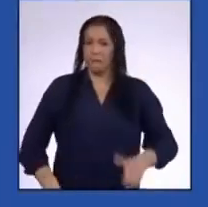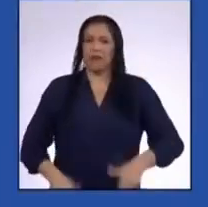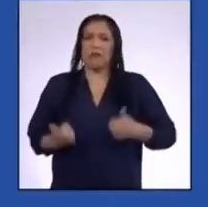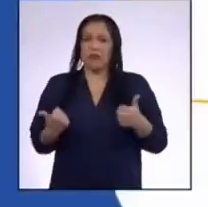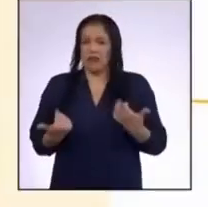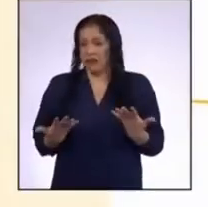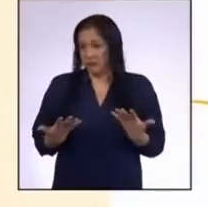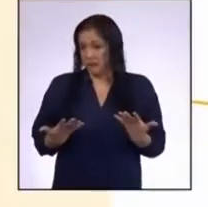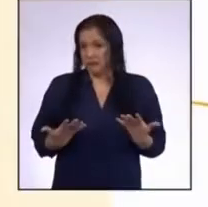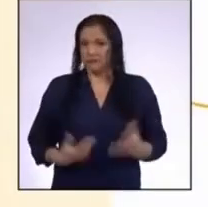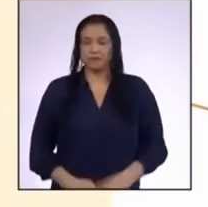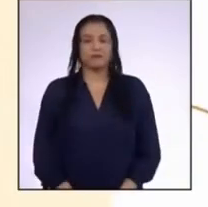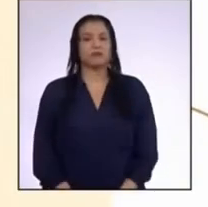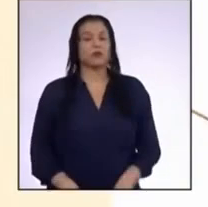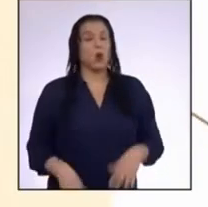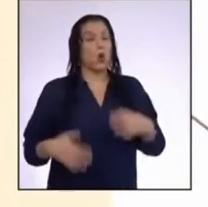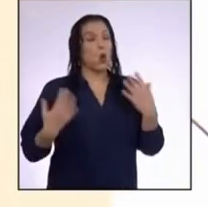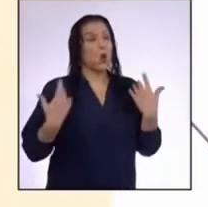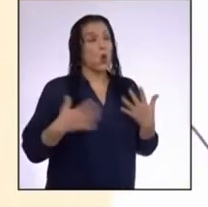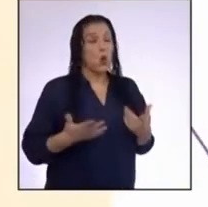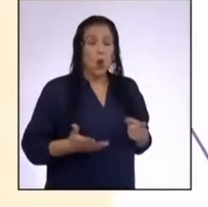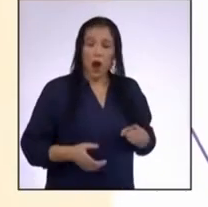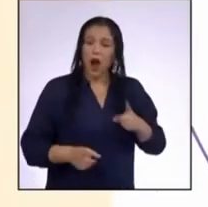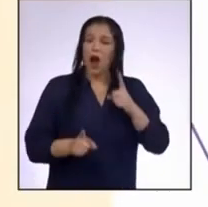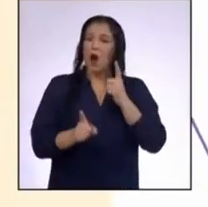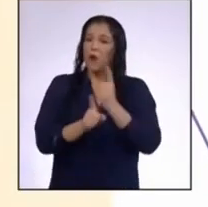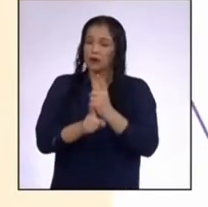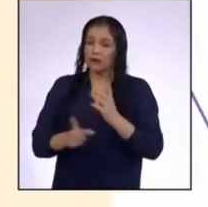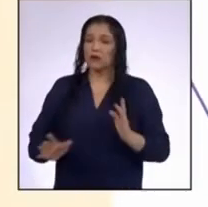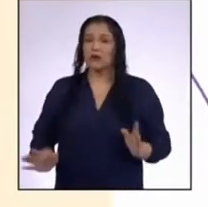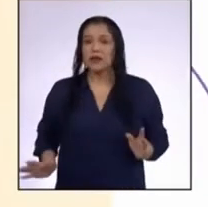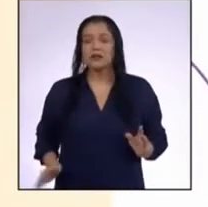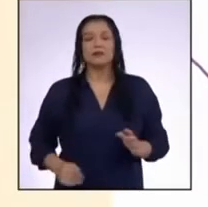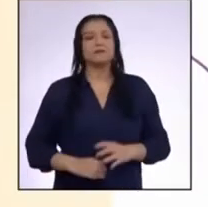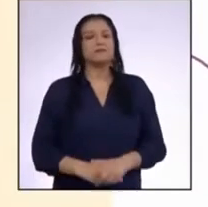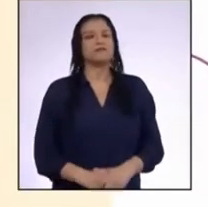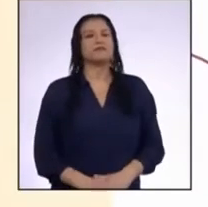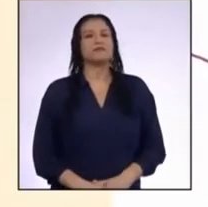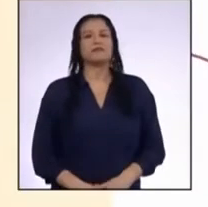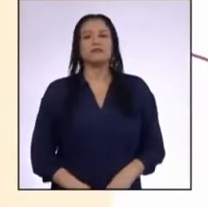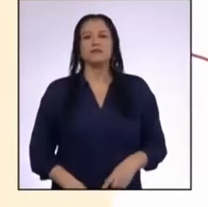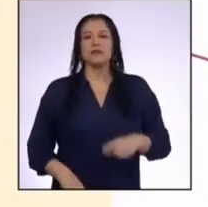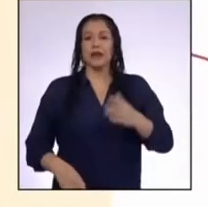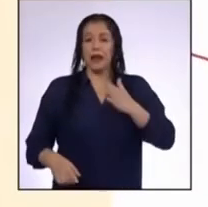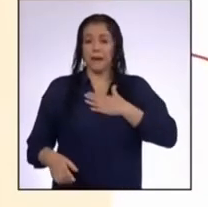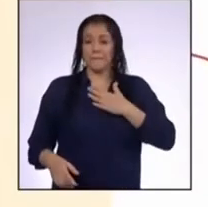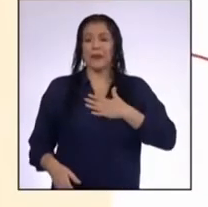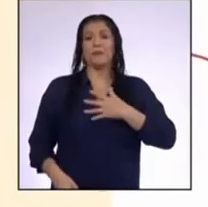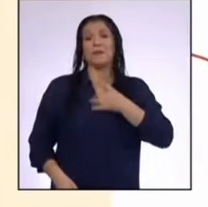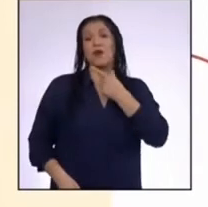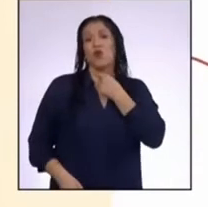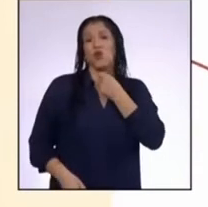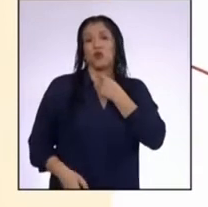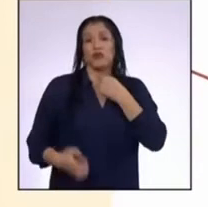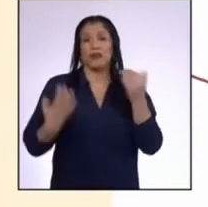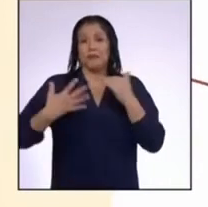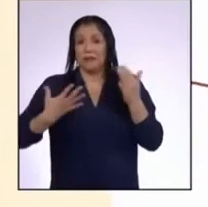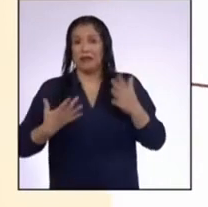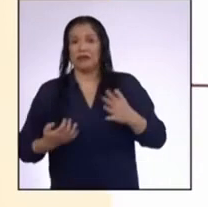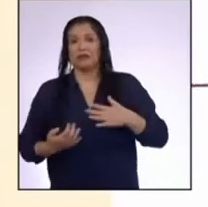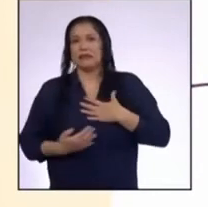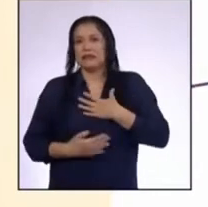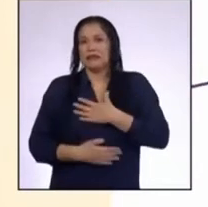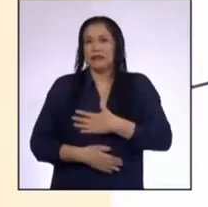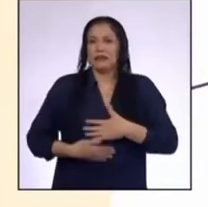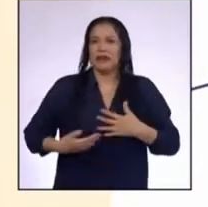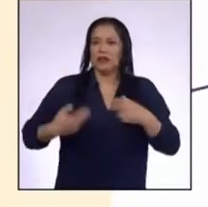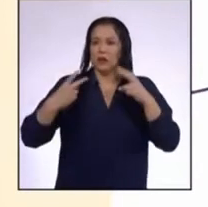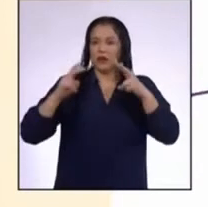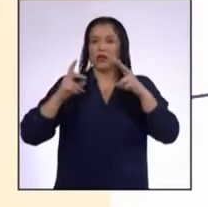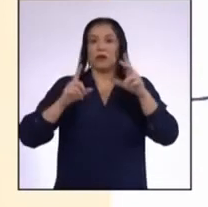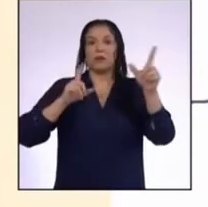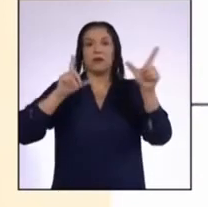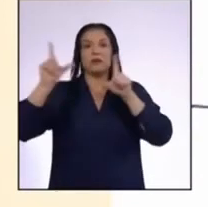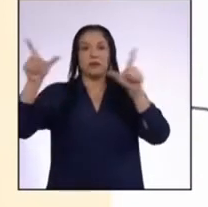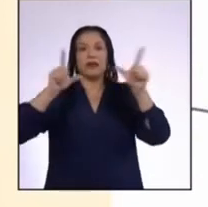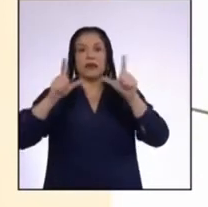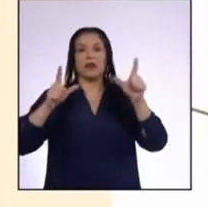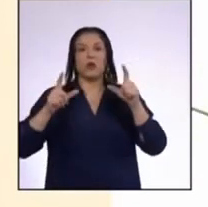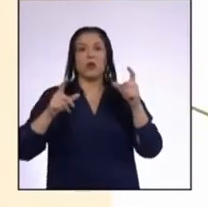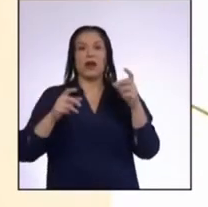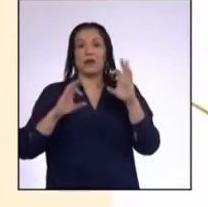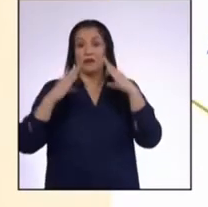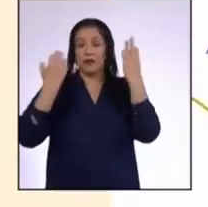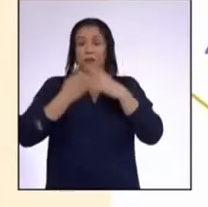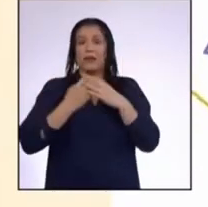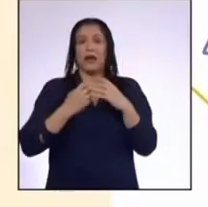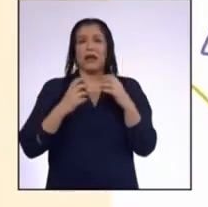vidas ¡Guau! Cierto Aunque a mí me gusta el miedo Me divierto cuando vemos películas de terror con mi